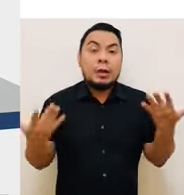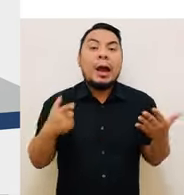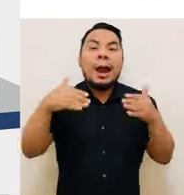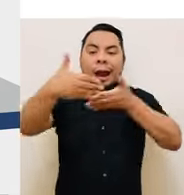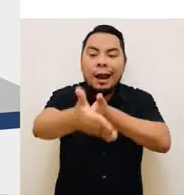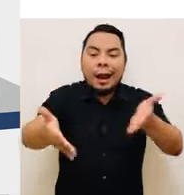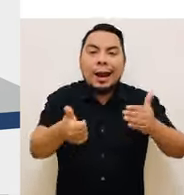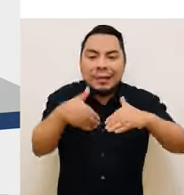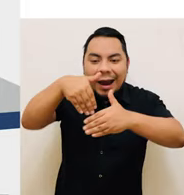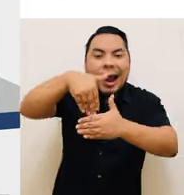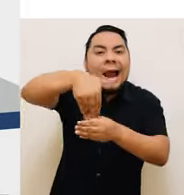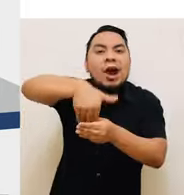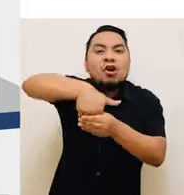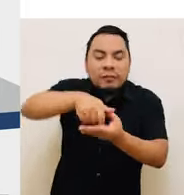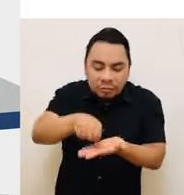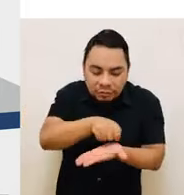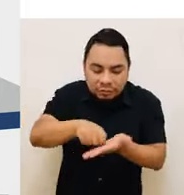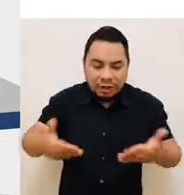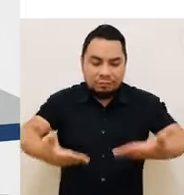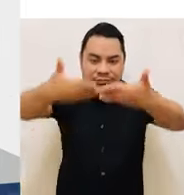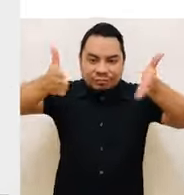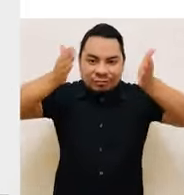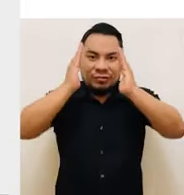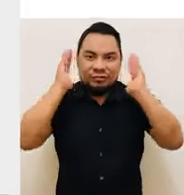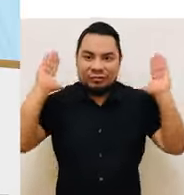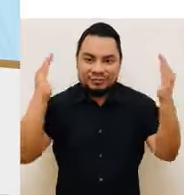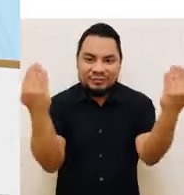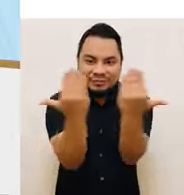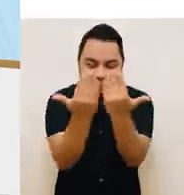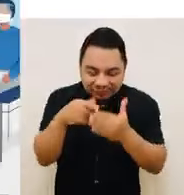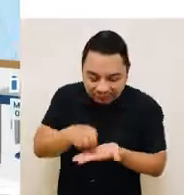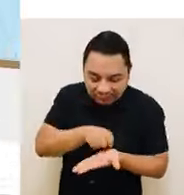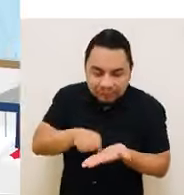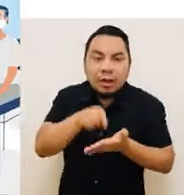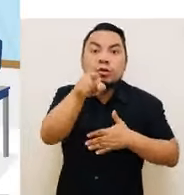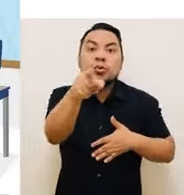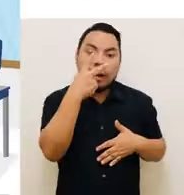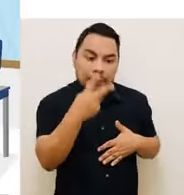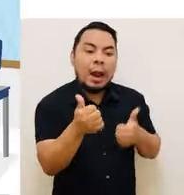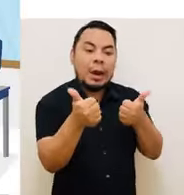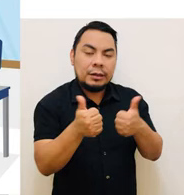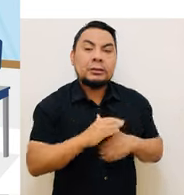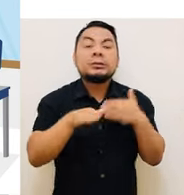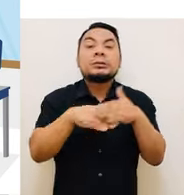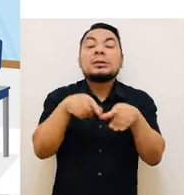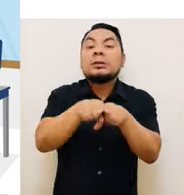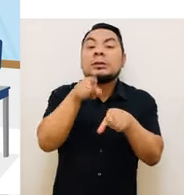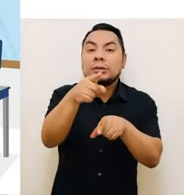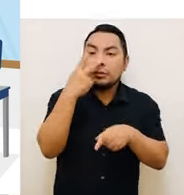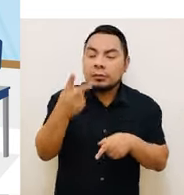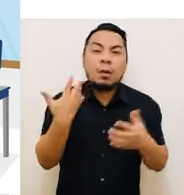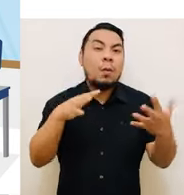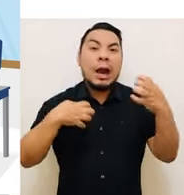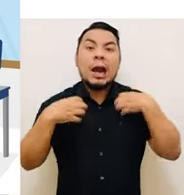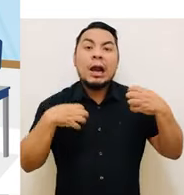secreta y que el cartel de candidatos esté pegado en ella. En segundo lugar, a formular observaciones o reclamos